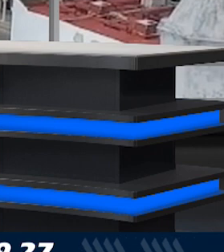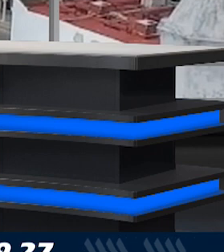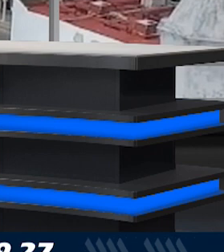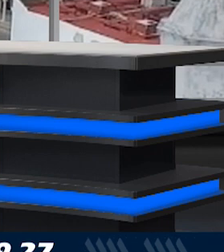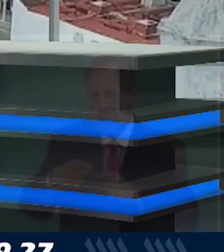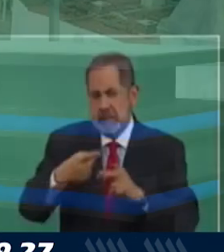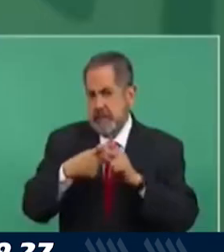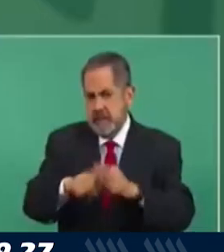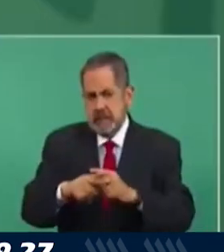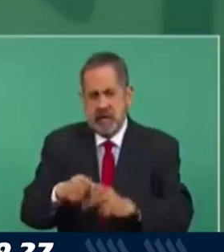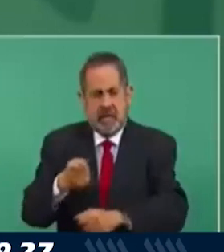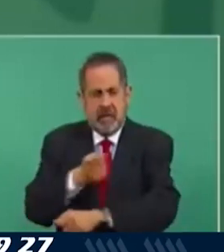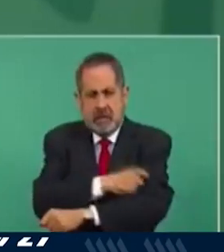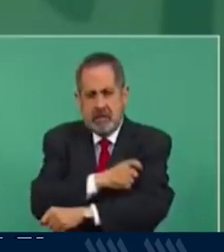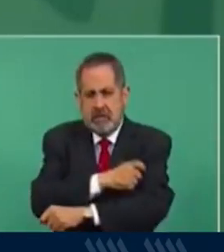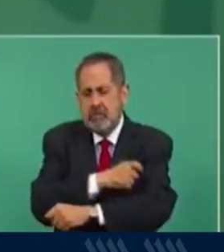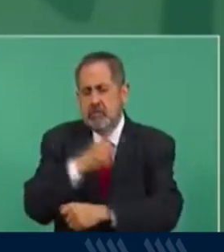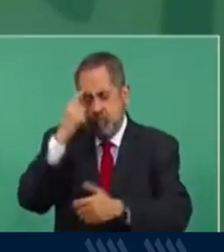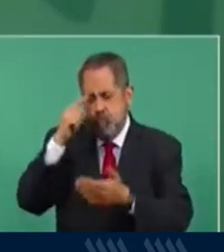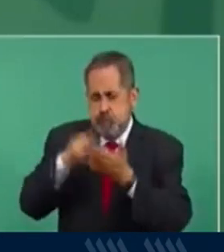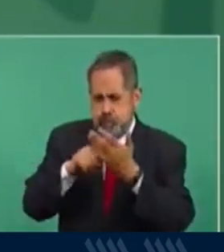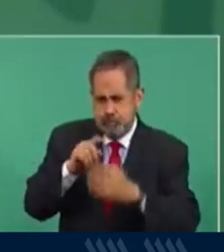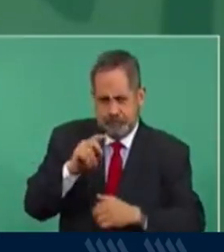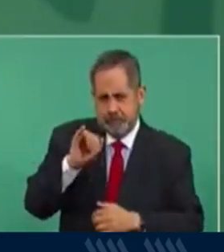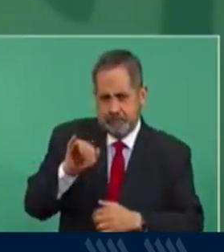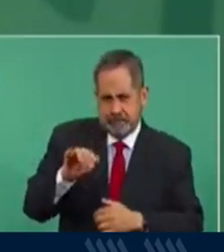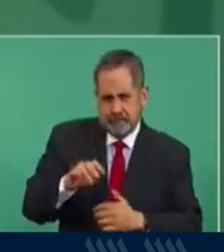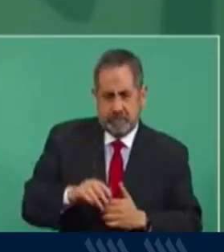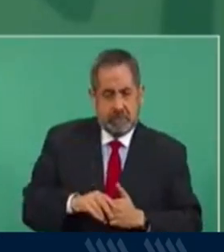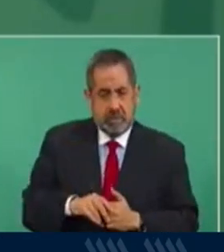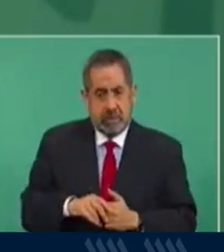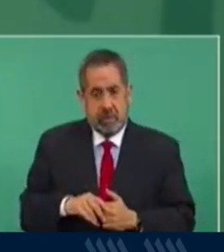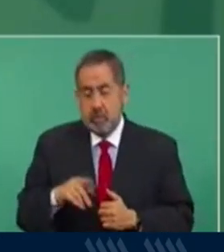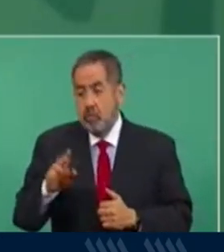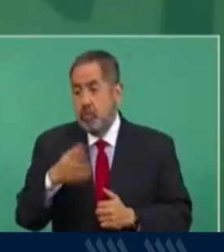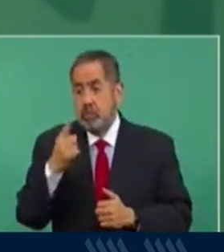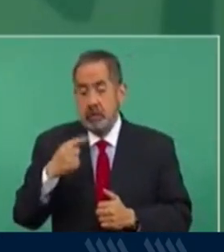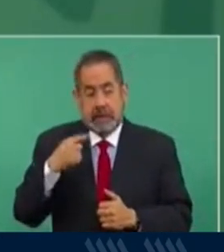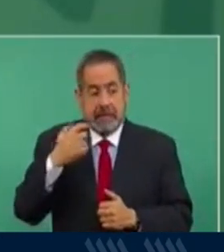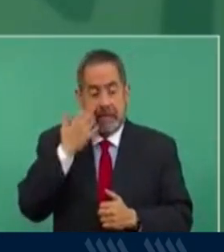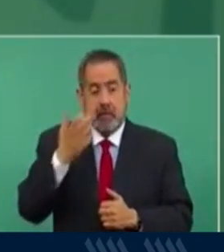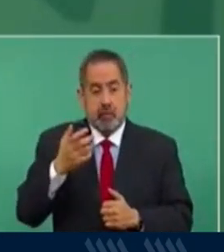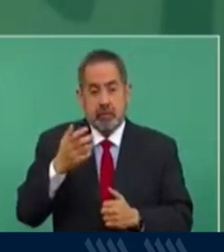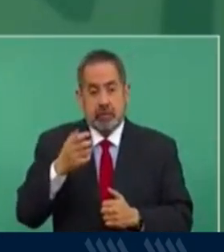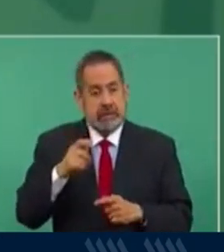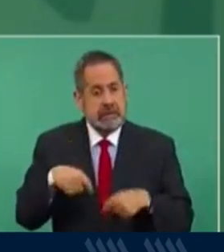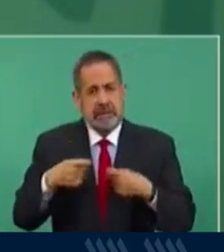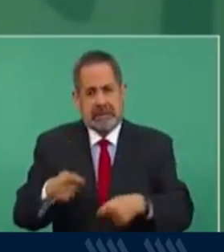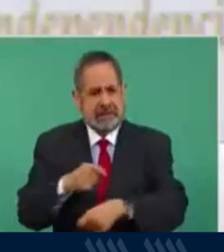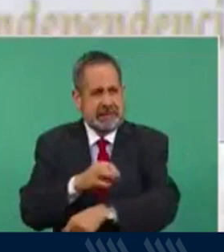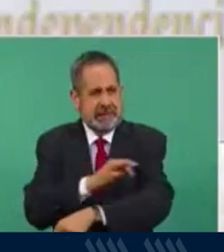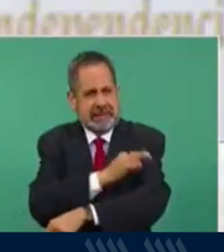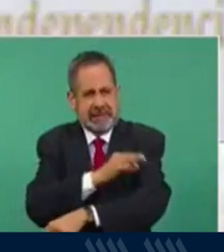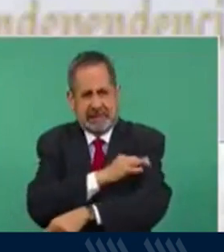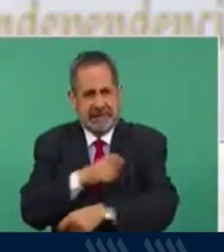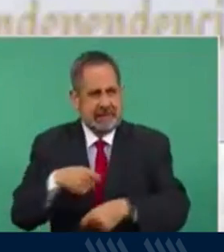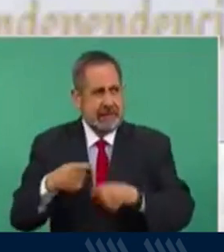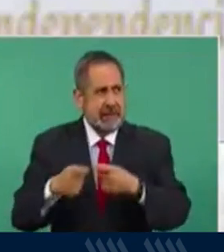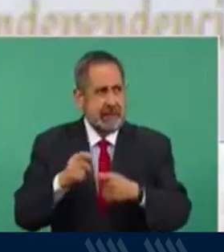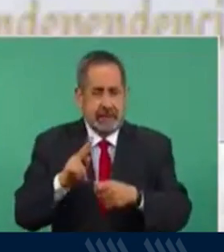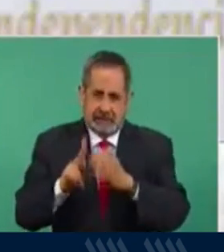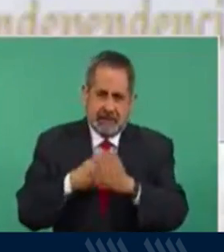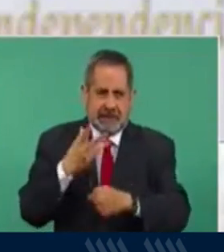mayores. En este mes, porque queremos aplicar las dosis de